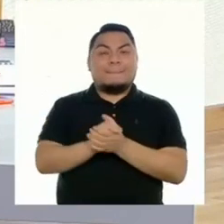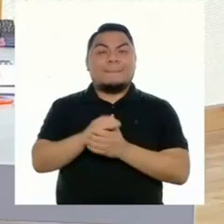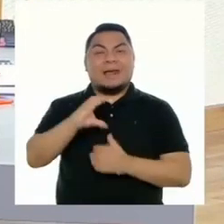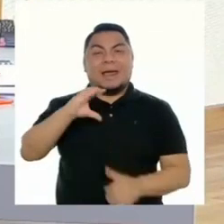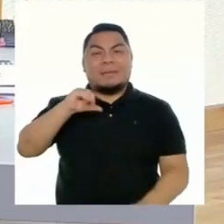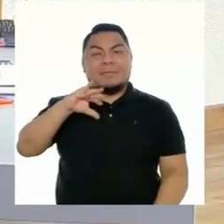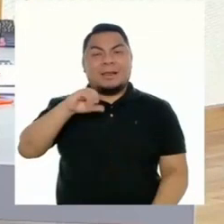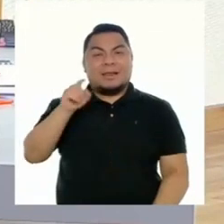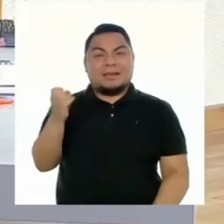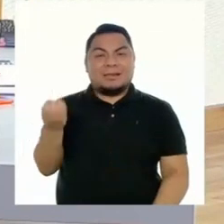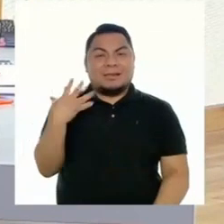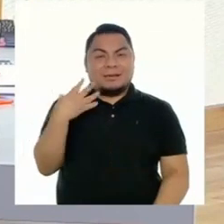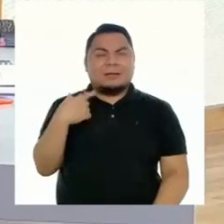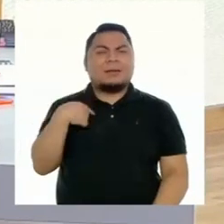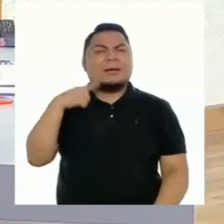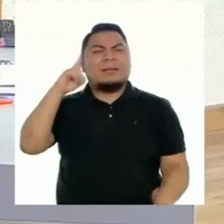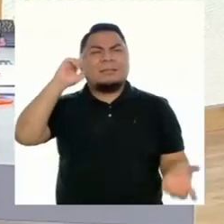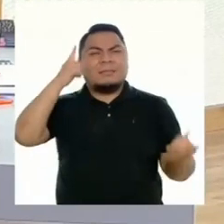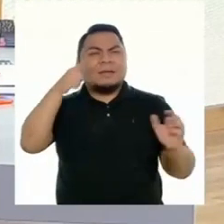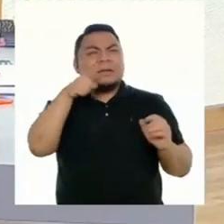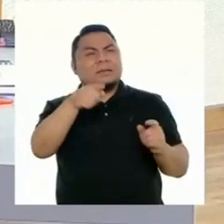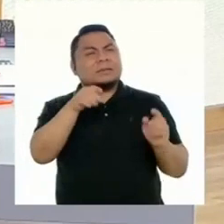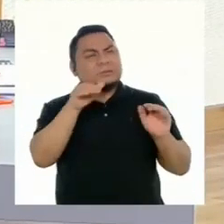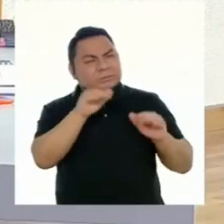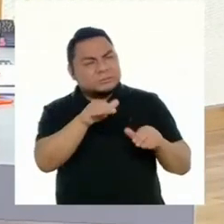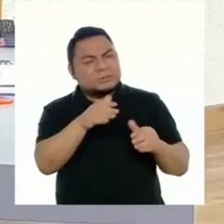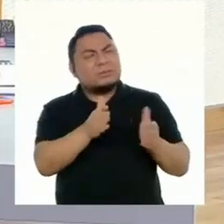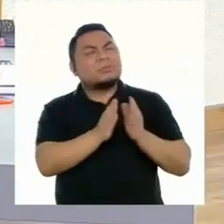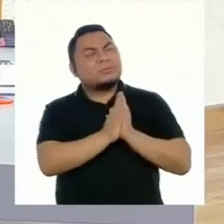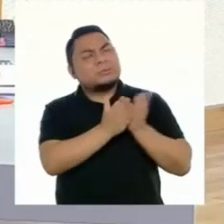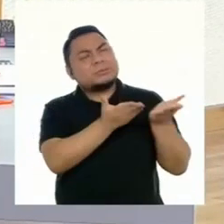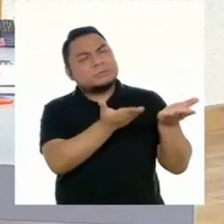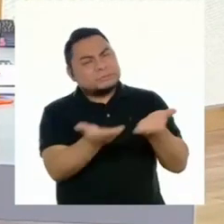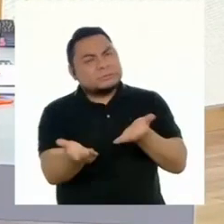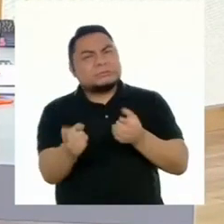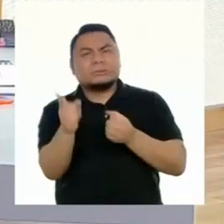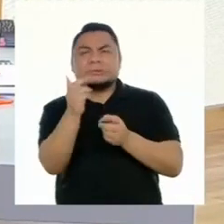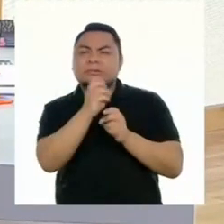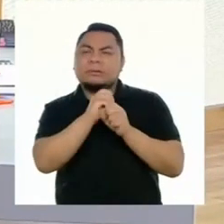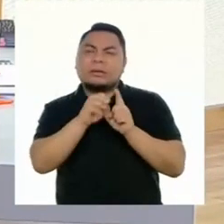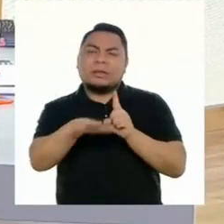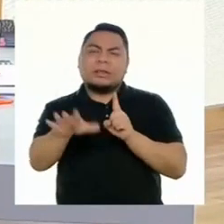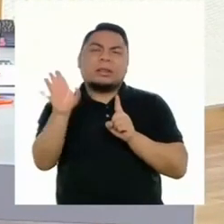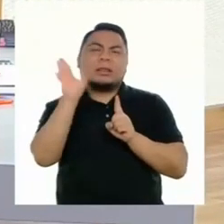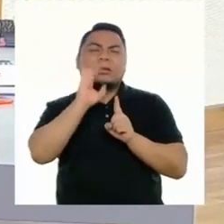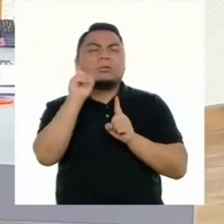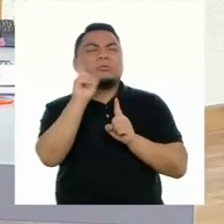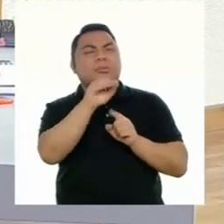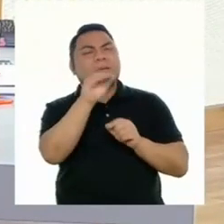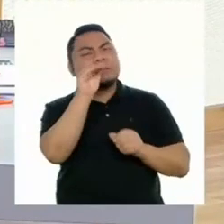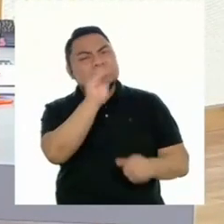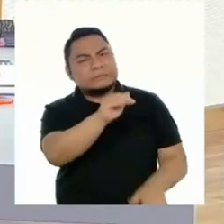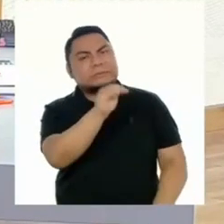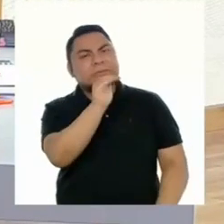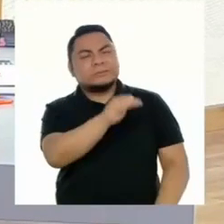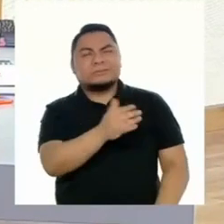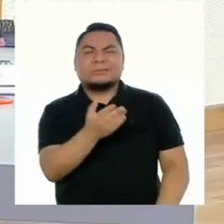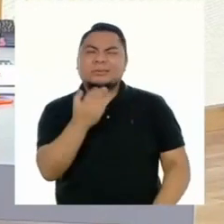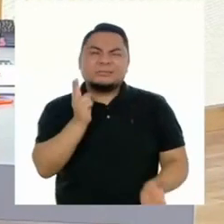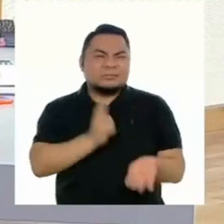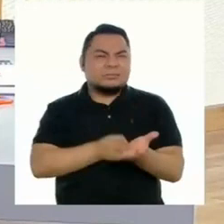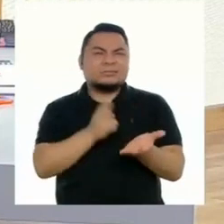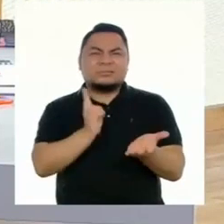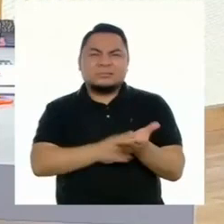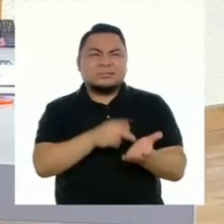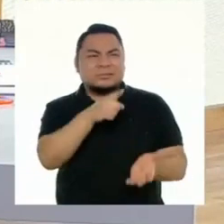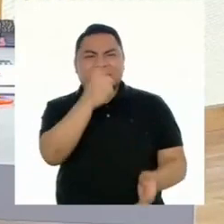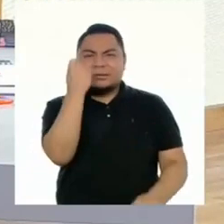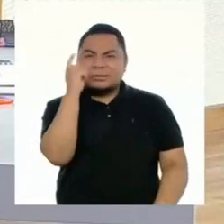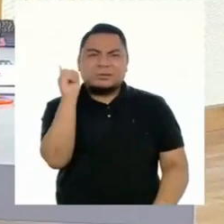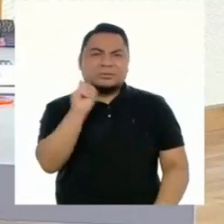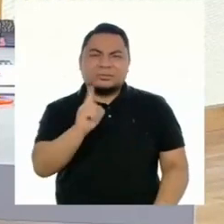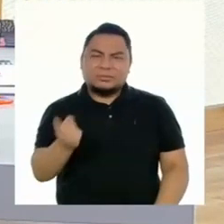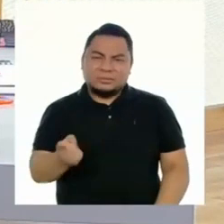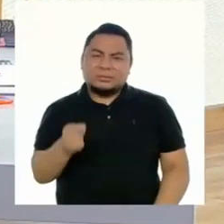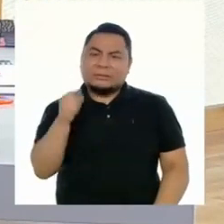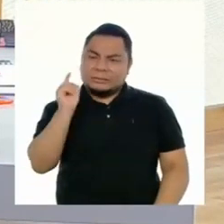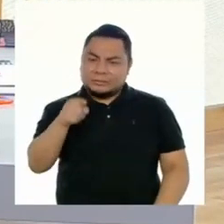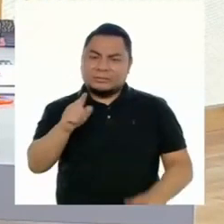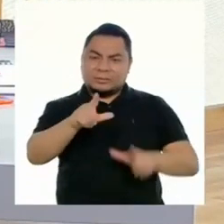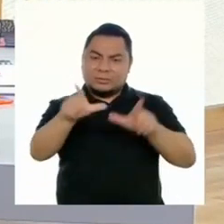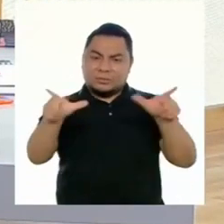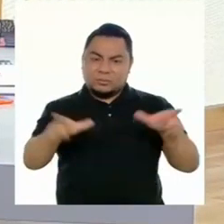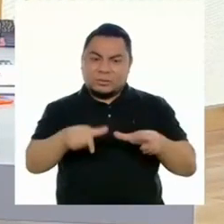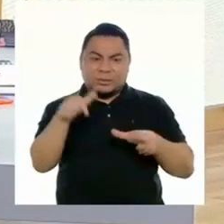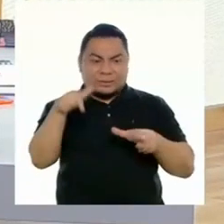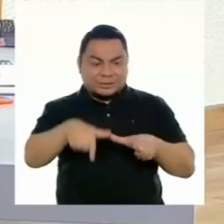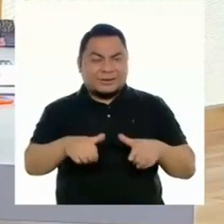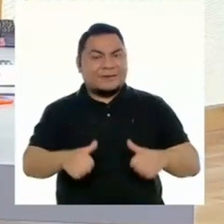pareciera como si tuviéramos que convencer a las personas de no contaminar, de cuidar nuestro país y no entendemos que es el